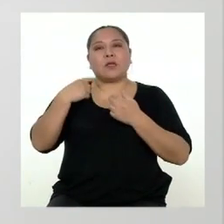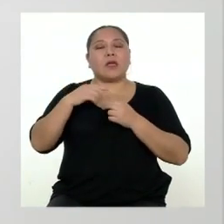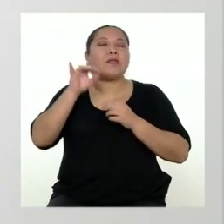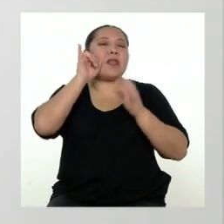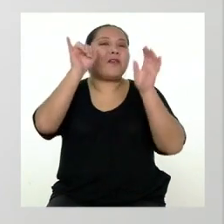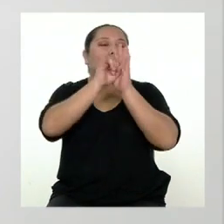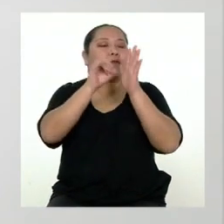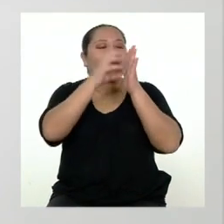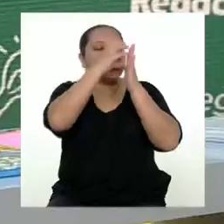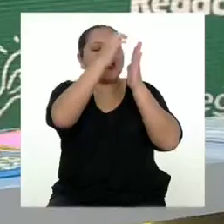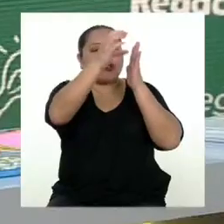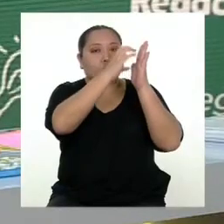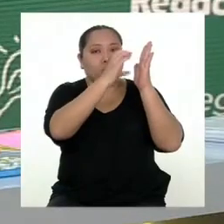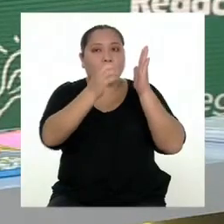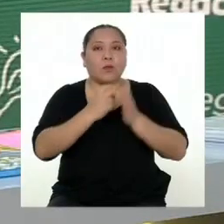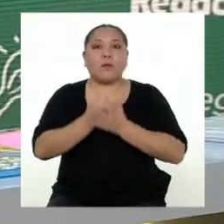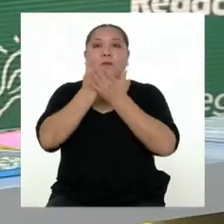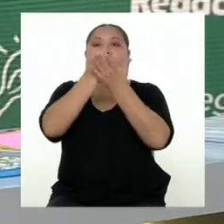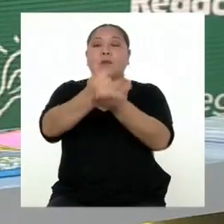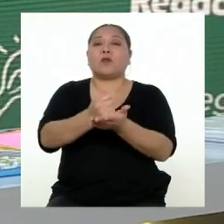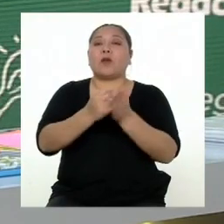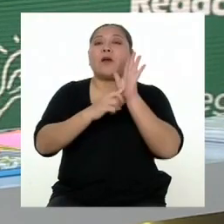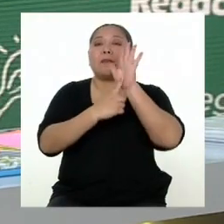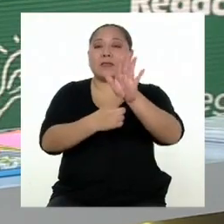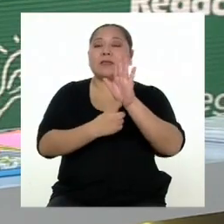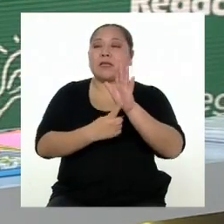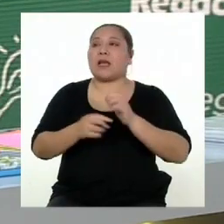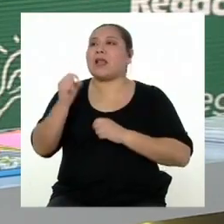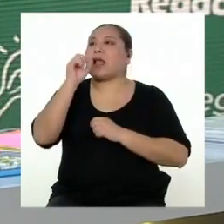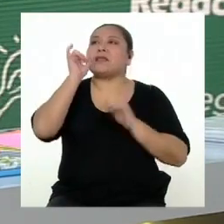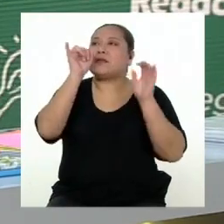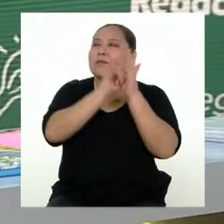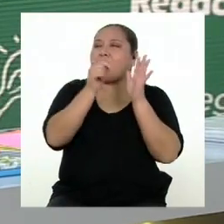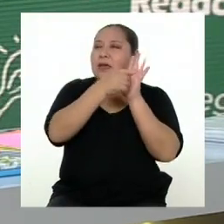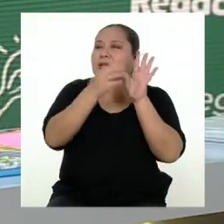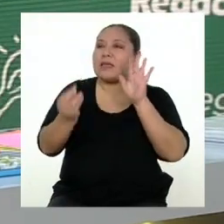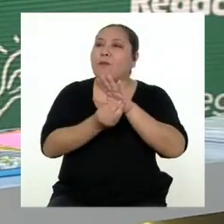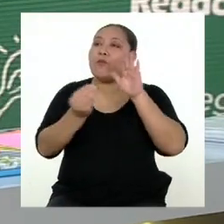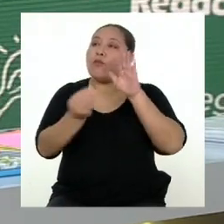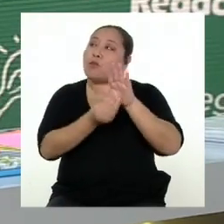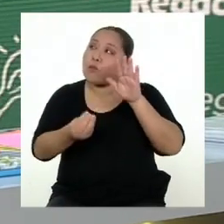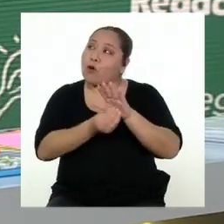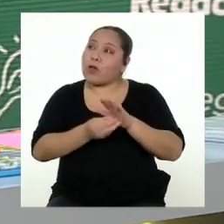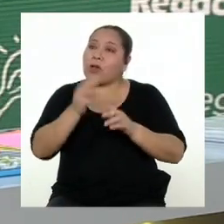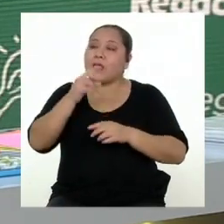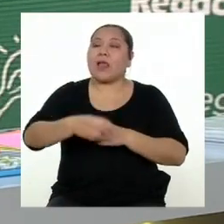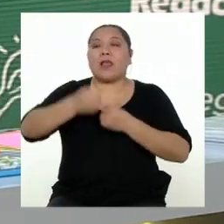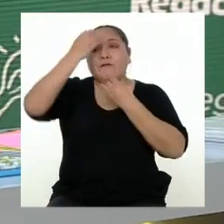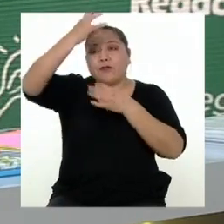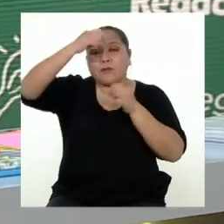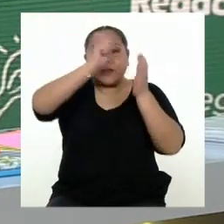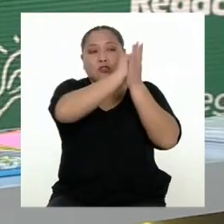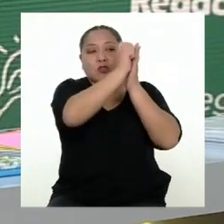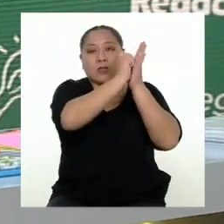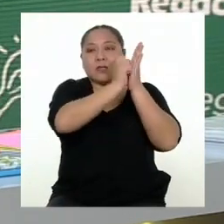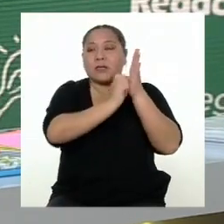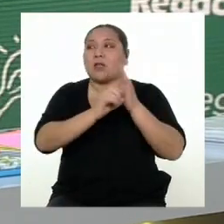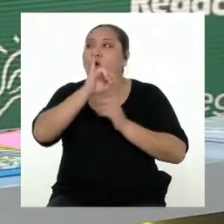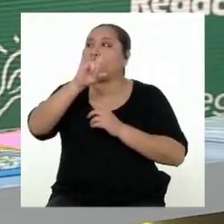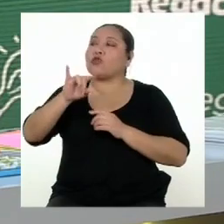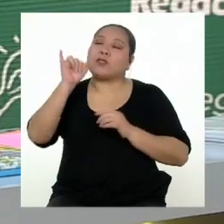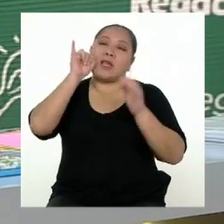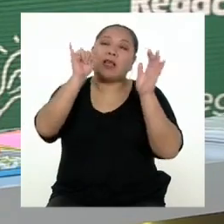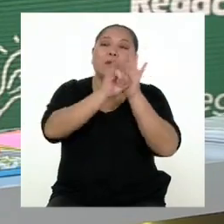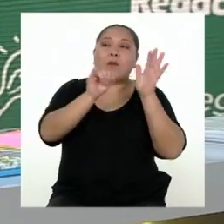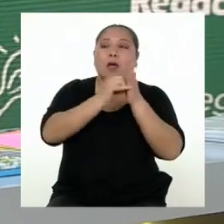presentar mejor la información? Las imágenes y recursos visuales complementan la información textual. Emplean de todo dibujos,